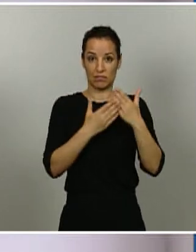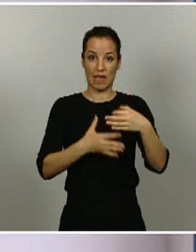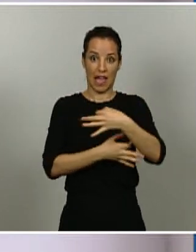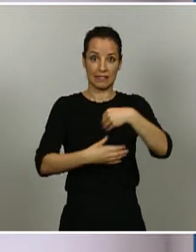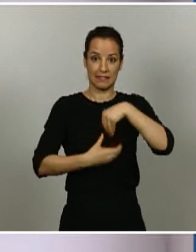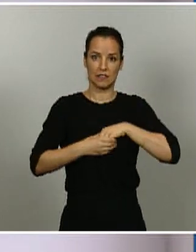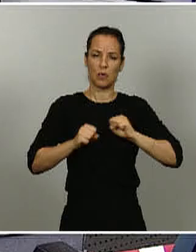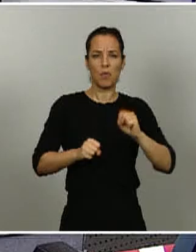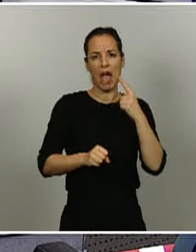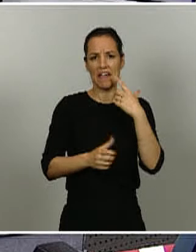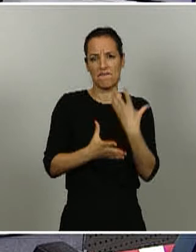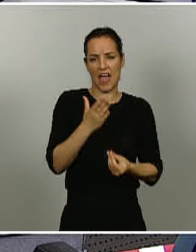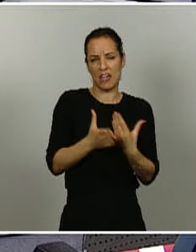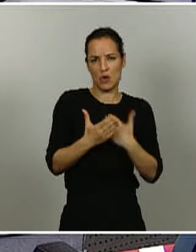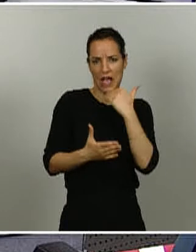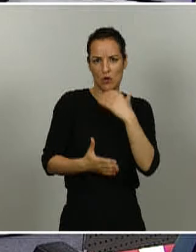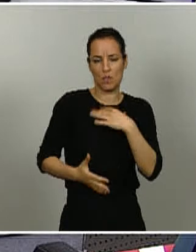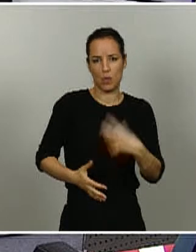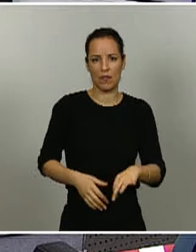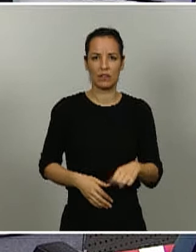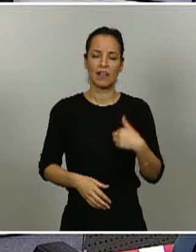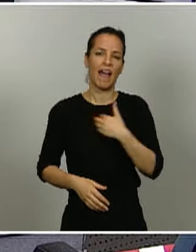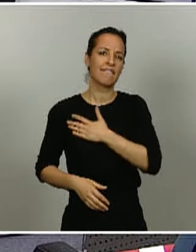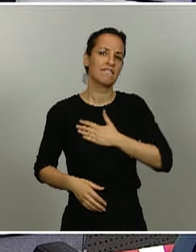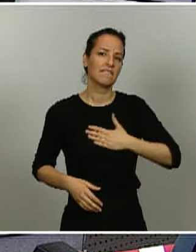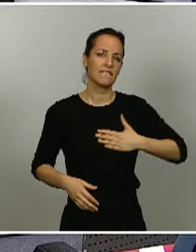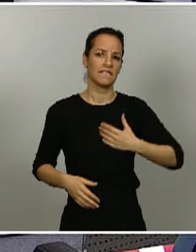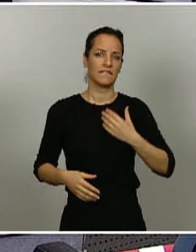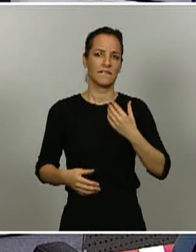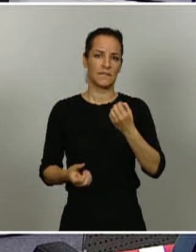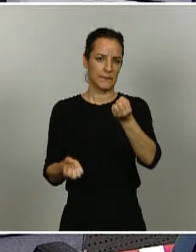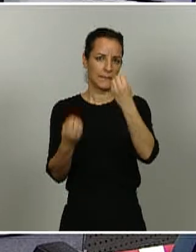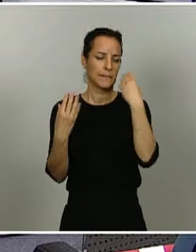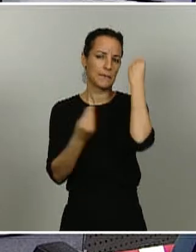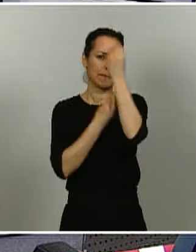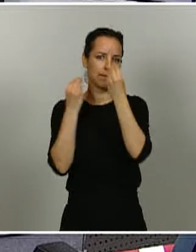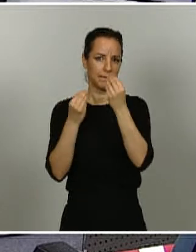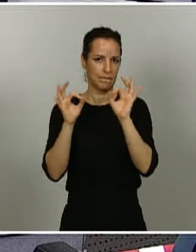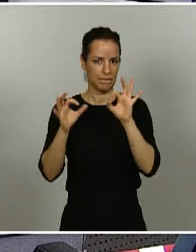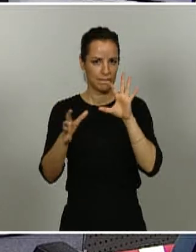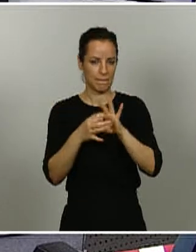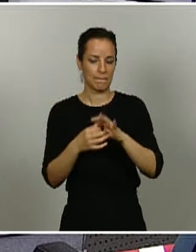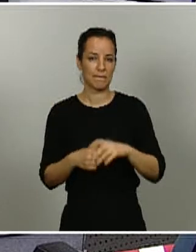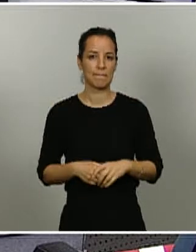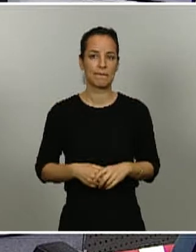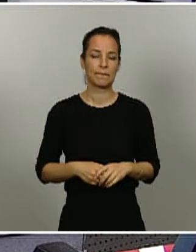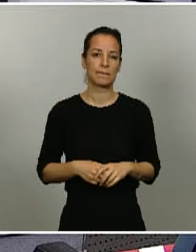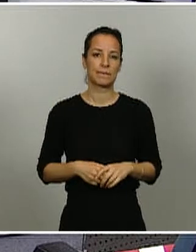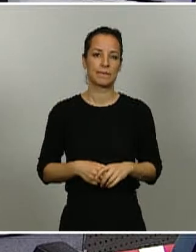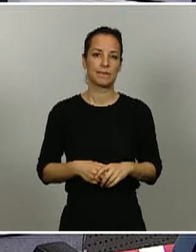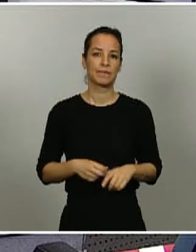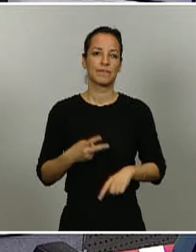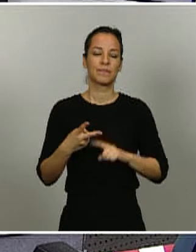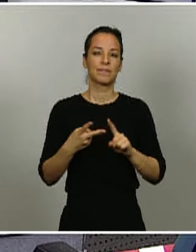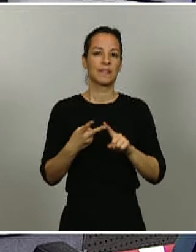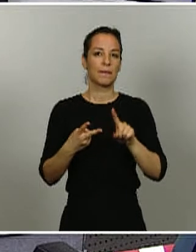con lo cual me gustaría tener una valoración respecto de esto. También preguntarles si a partir